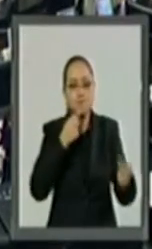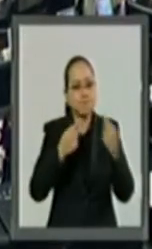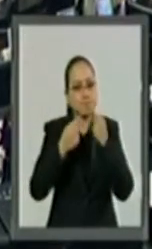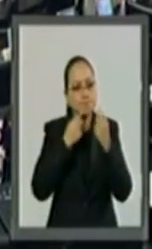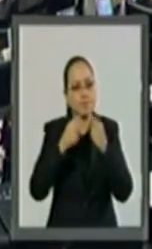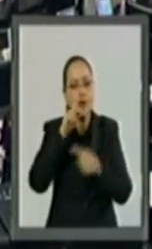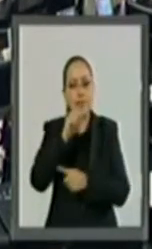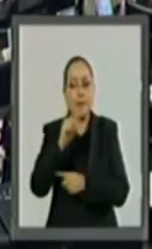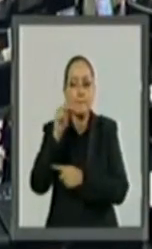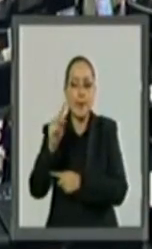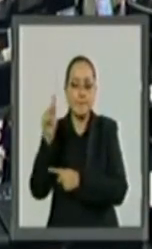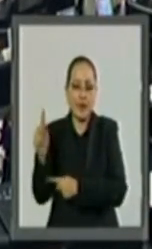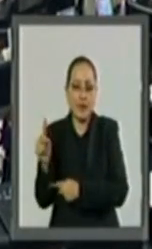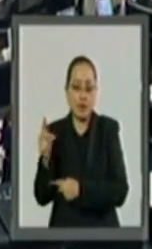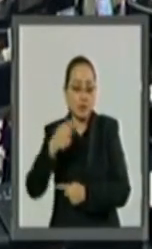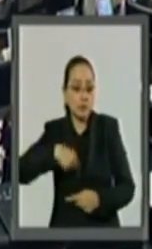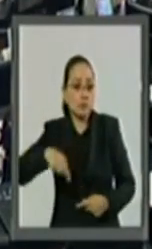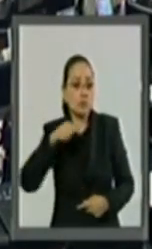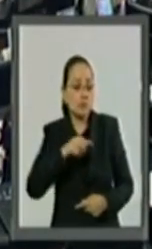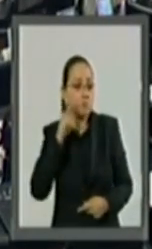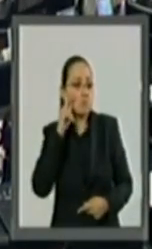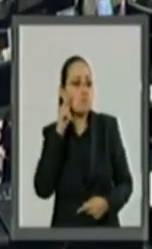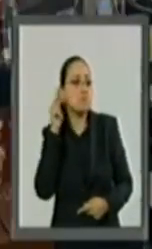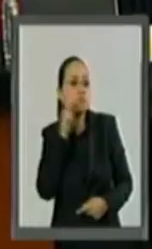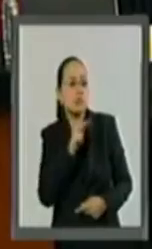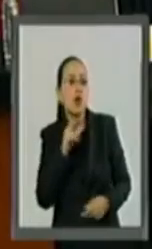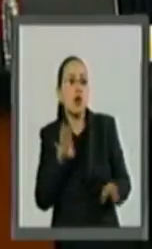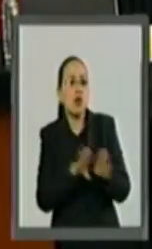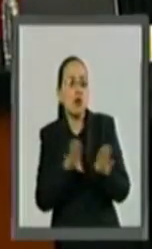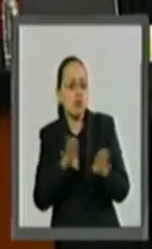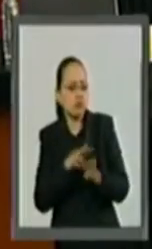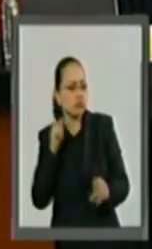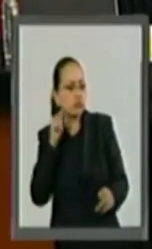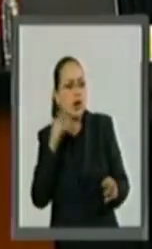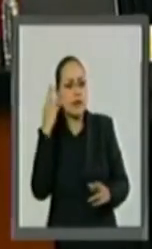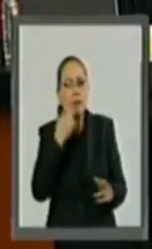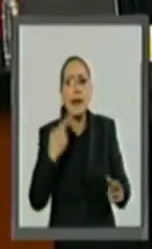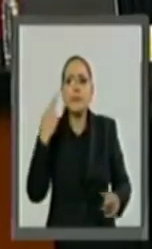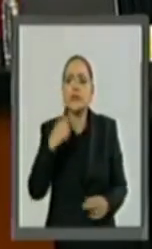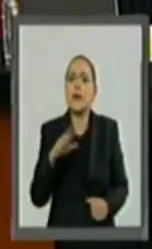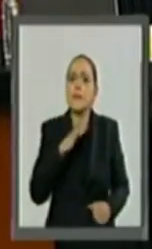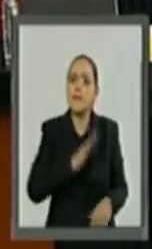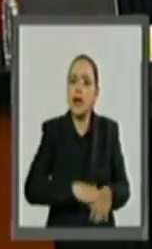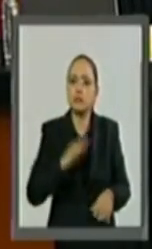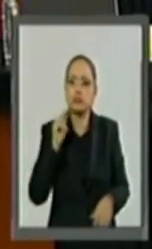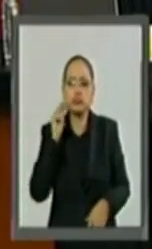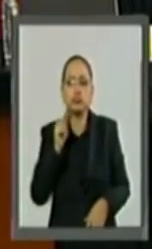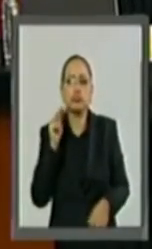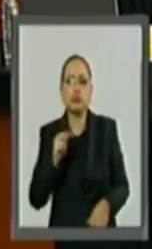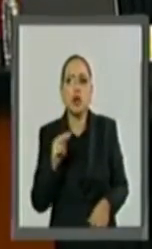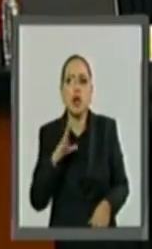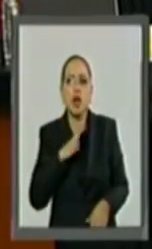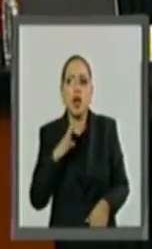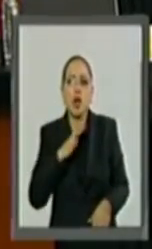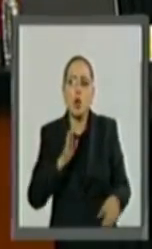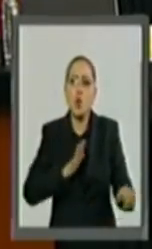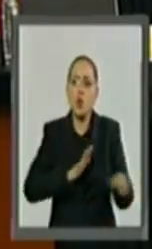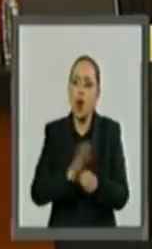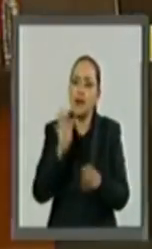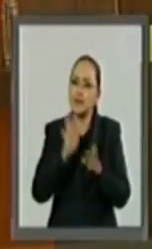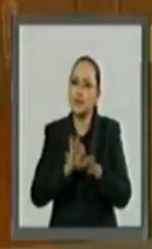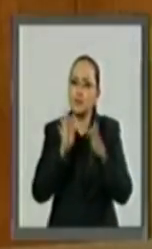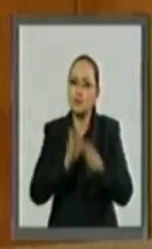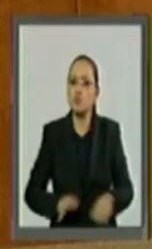TPP, pudimos observar que éstas se realizaron teniendo en cuenta todas las importantes